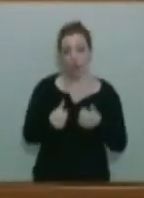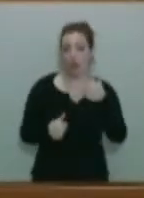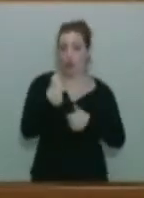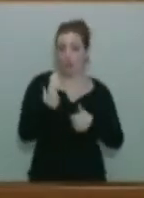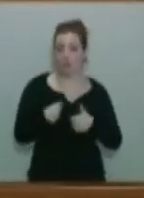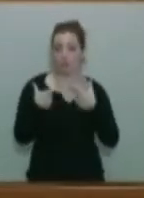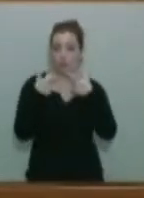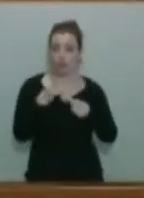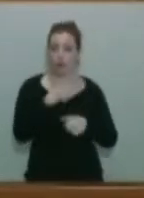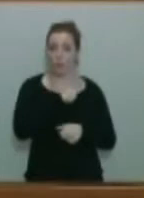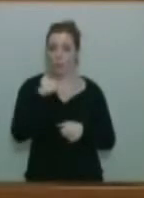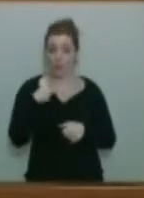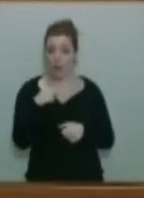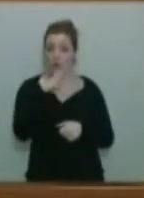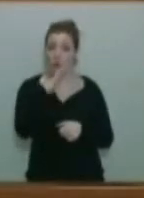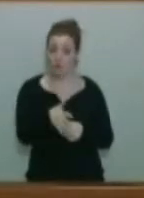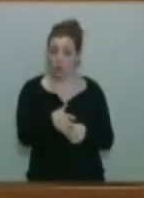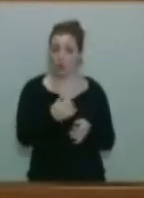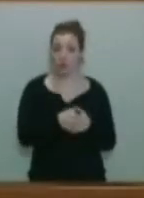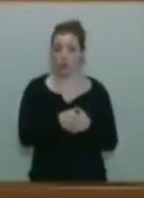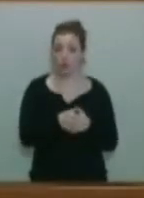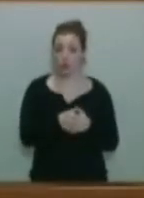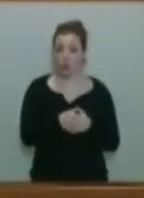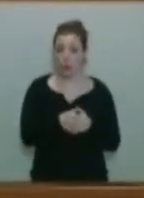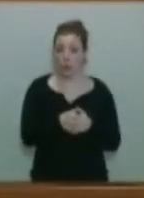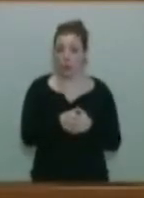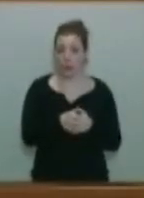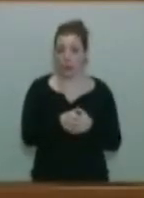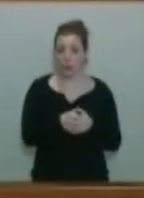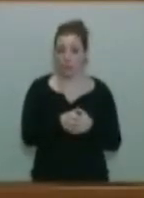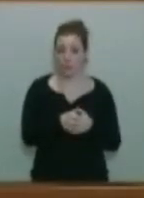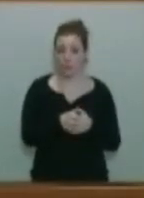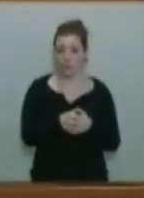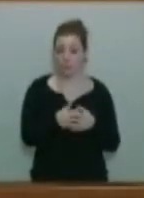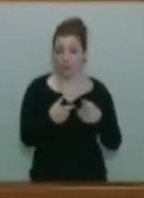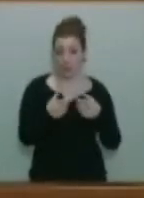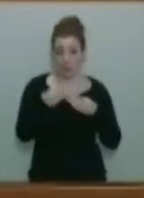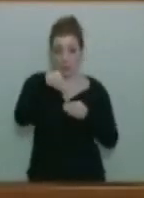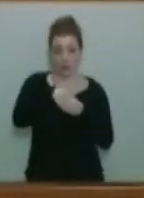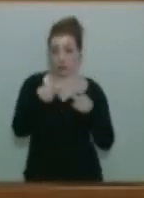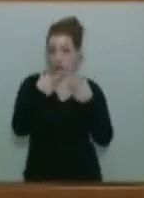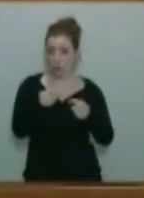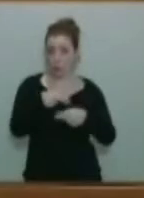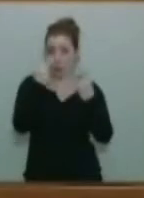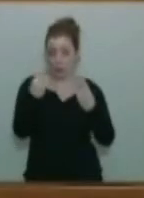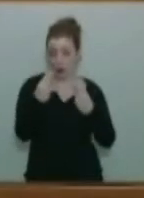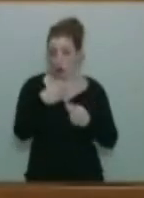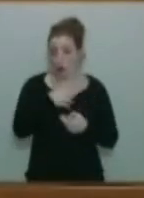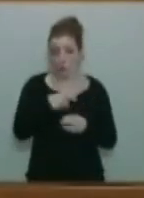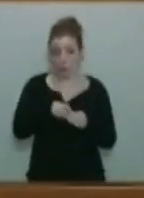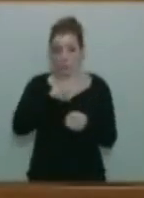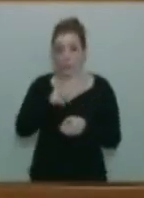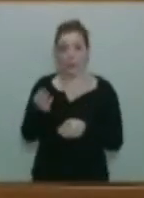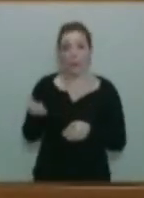privado y que, por lo tanto, debería de no mantenerse en el ámbito del sector público. Yo creo que no es solo el hecho de que se mantenga